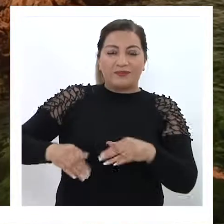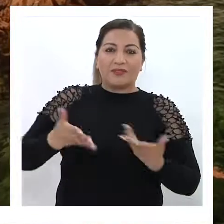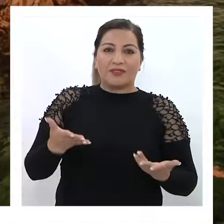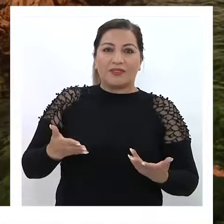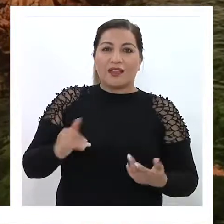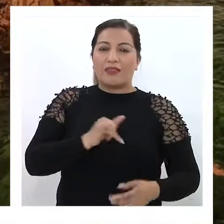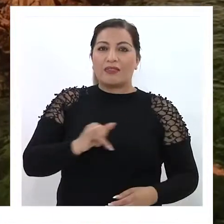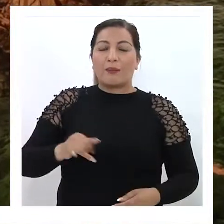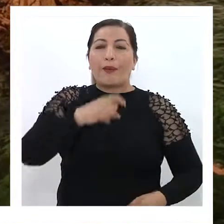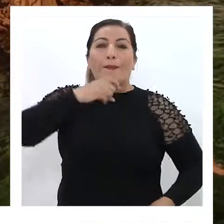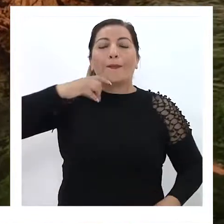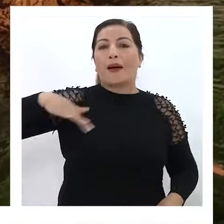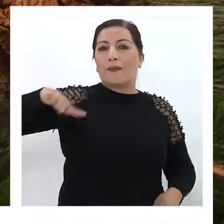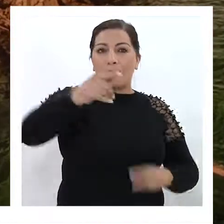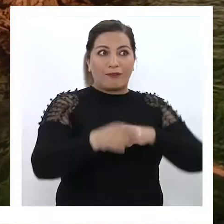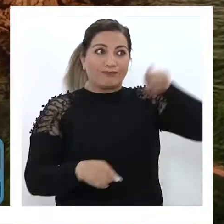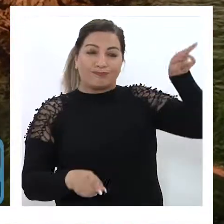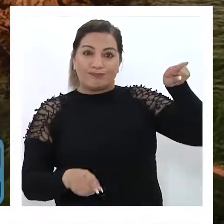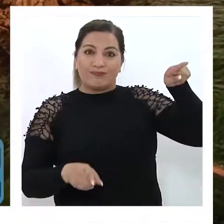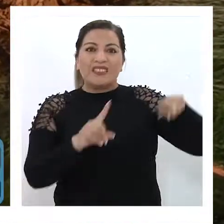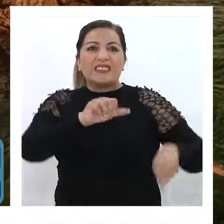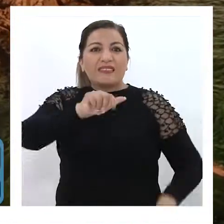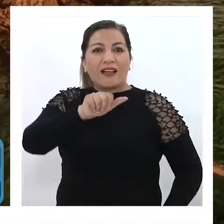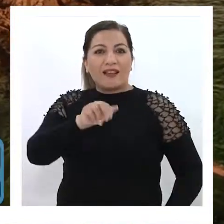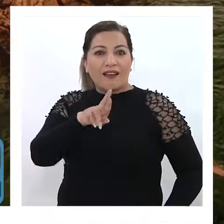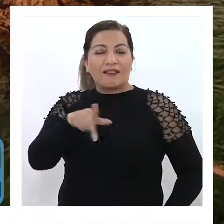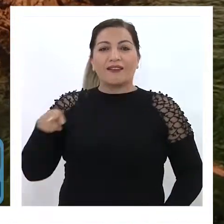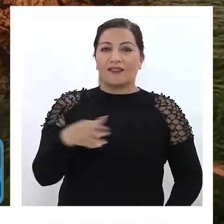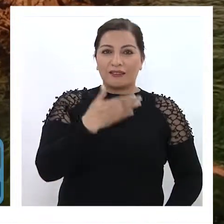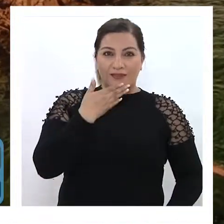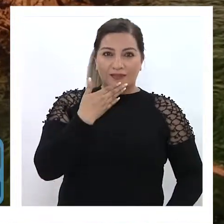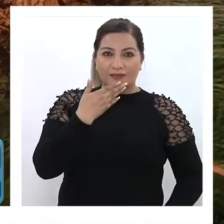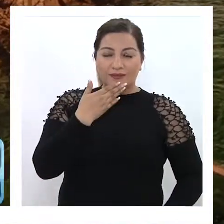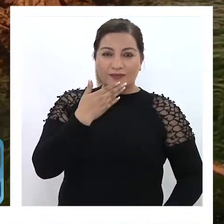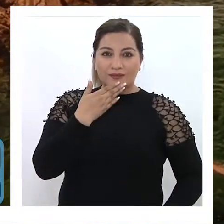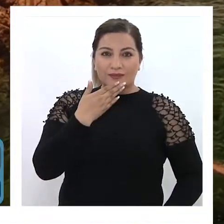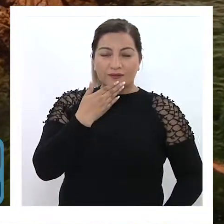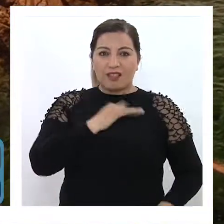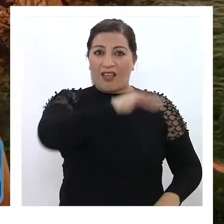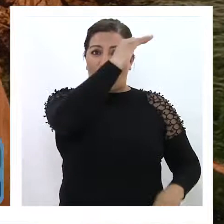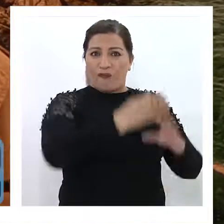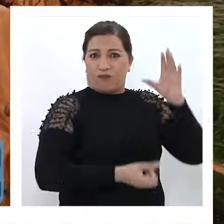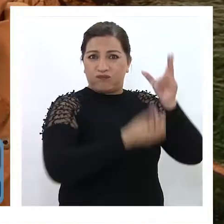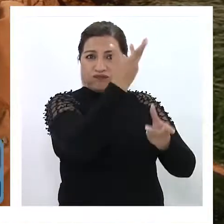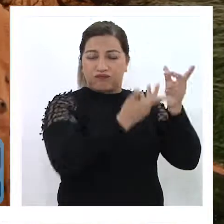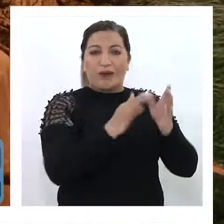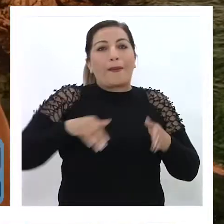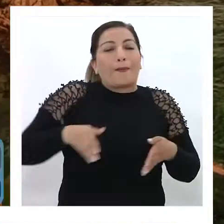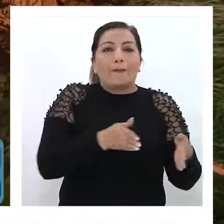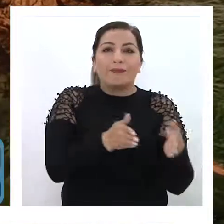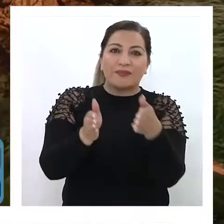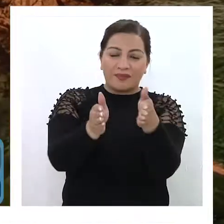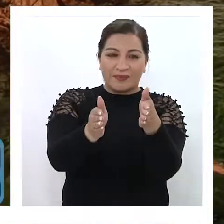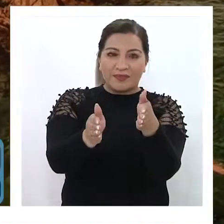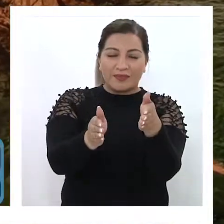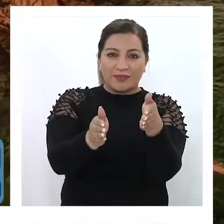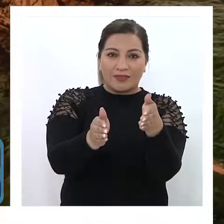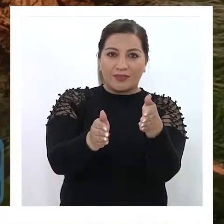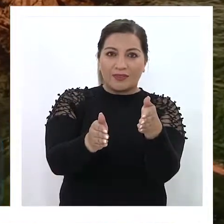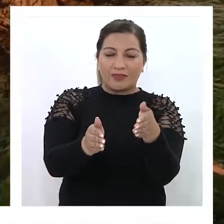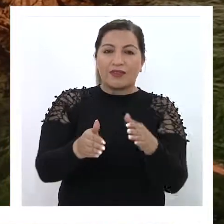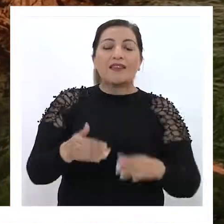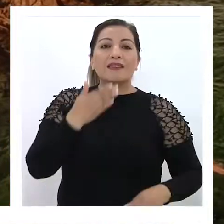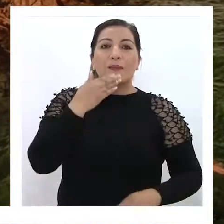ya subiendo tenemos la misma pampa, tenemos muchos salares, tenemos volcanes, tenemos senderos. El